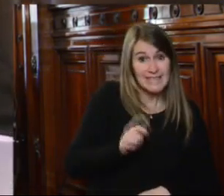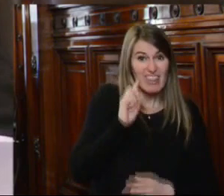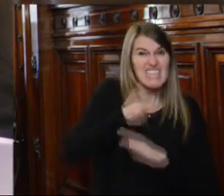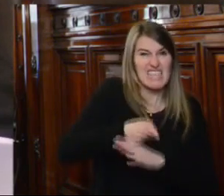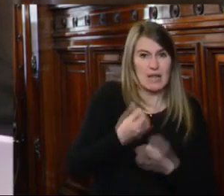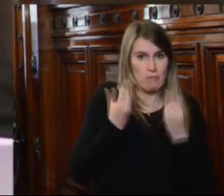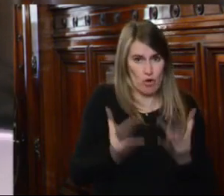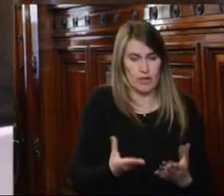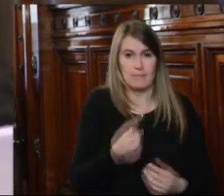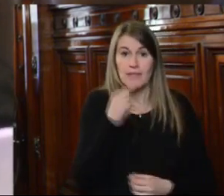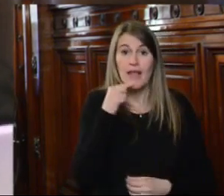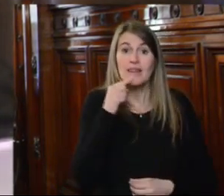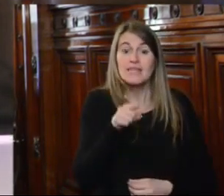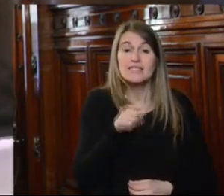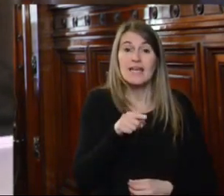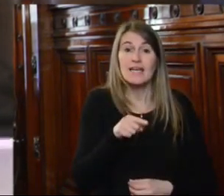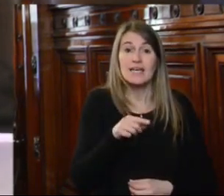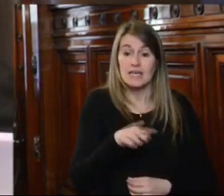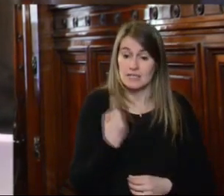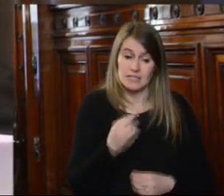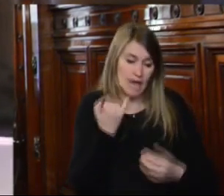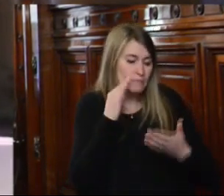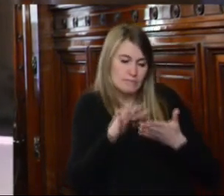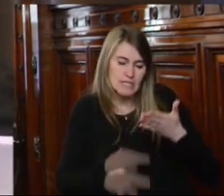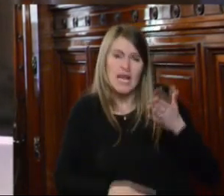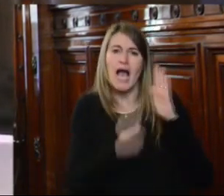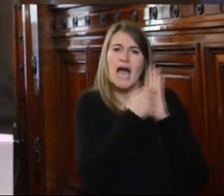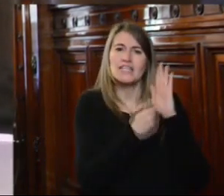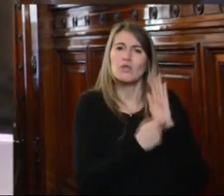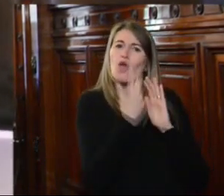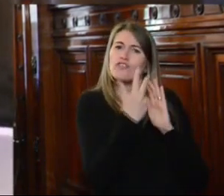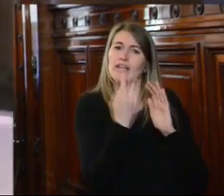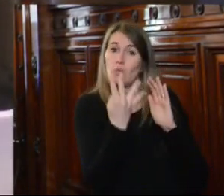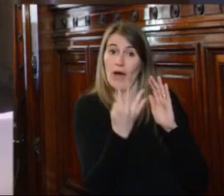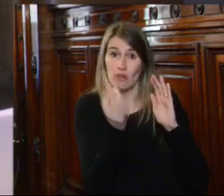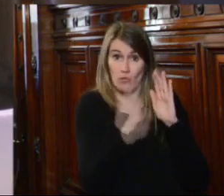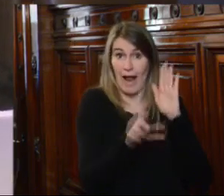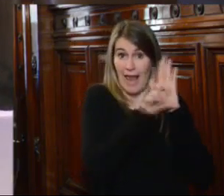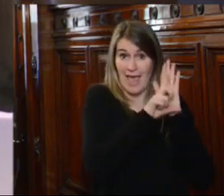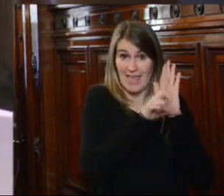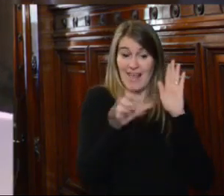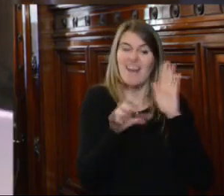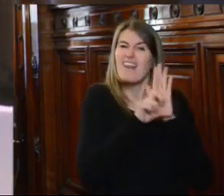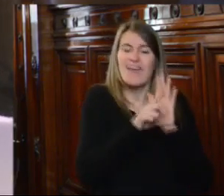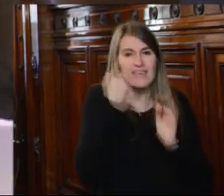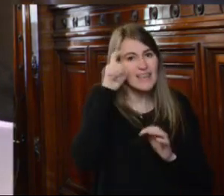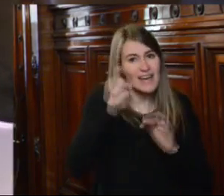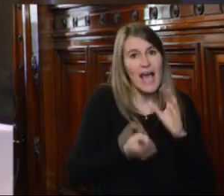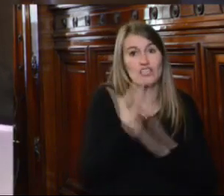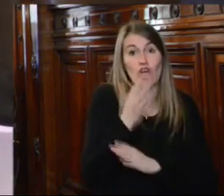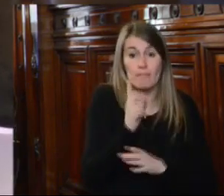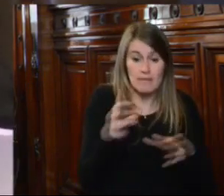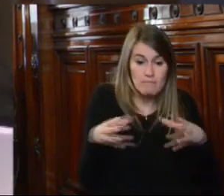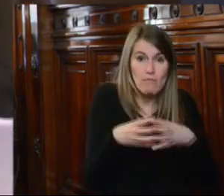el referido de conformidad con lo establecido en los artículos 3 y 4 de dicha ley la ley de creación de la institución nacional de derechos